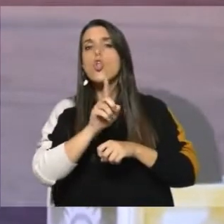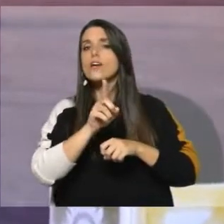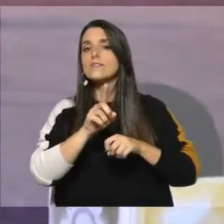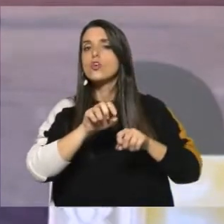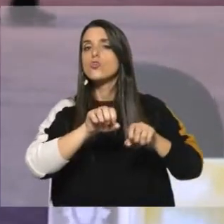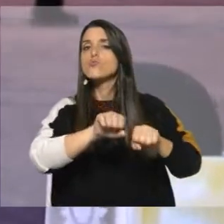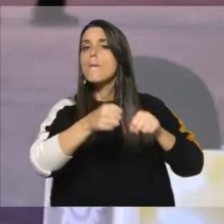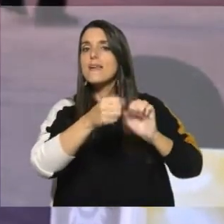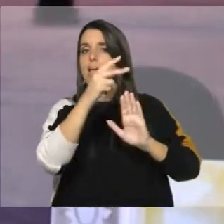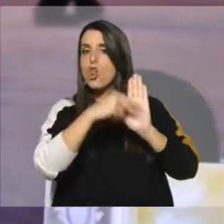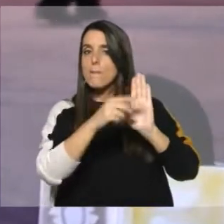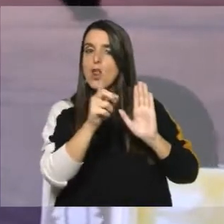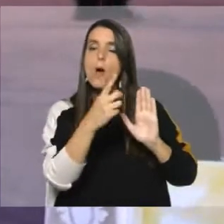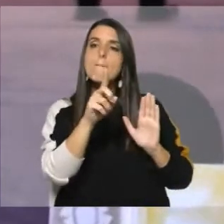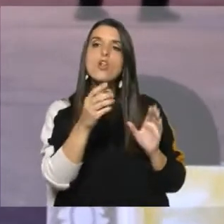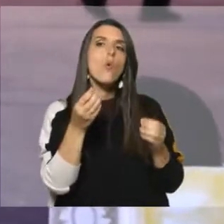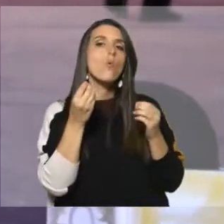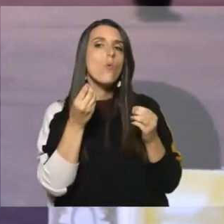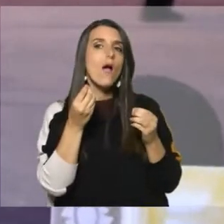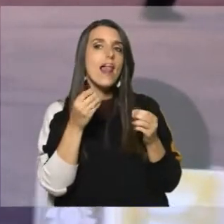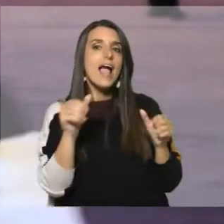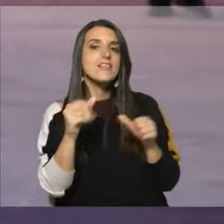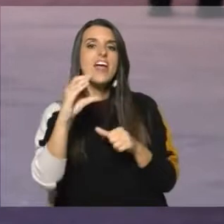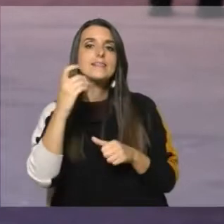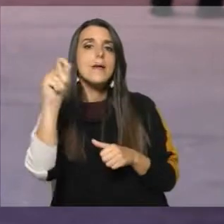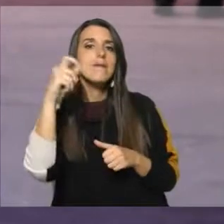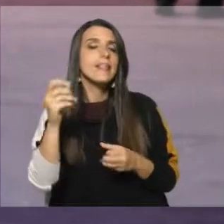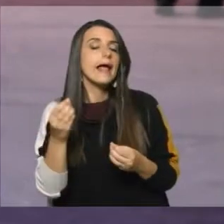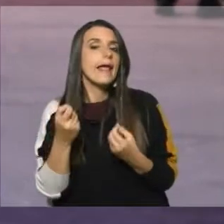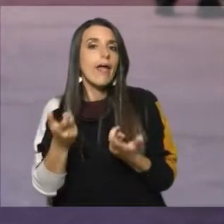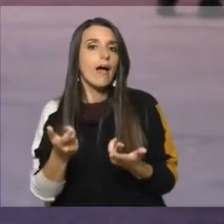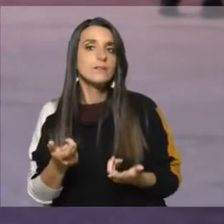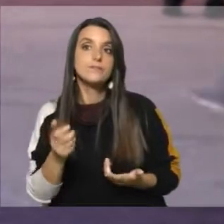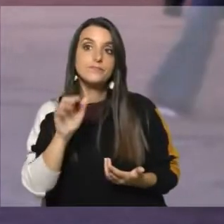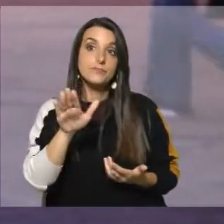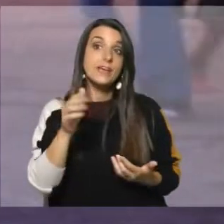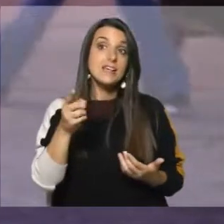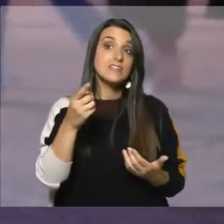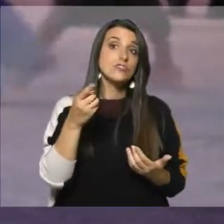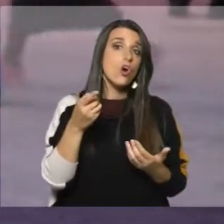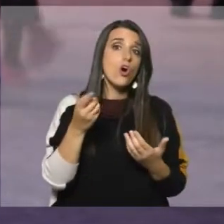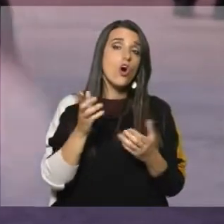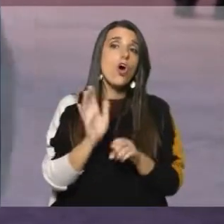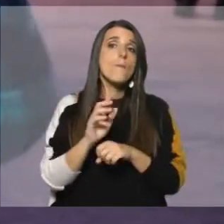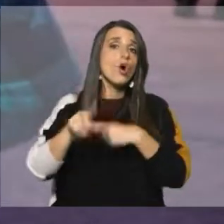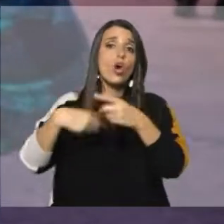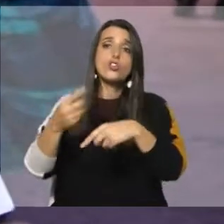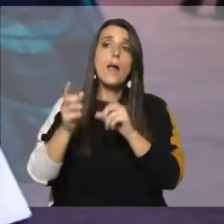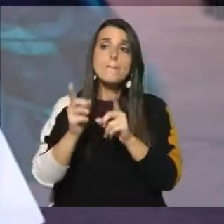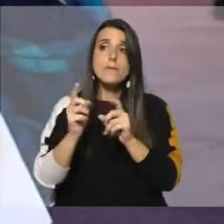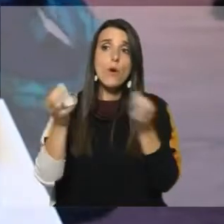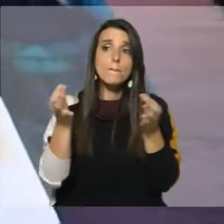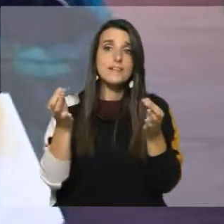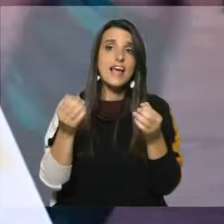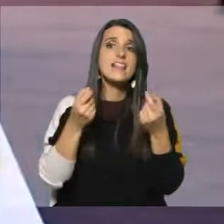jurídica, ¿qué supone para la actividad cementera de ANCAP? Esto lo que promueve es la continuidad de este procedimiento especial